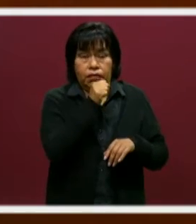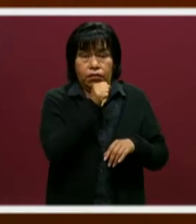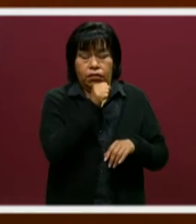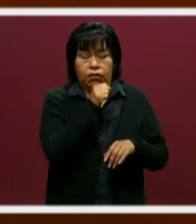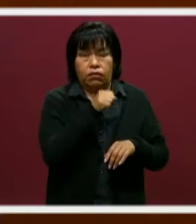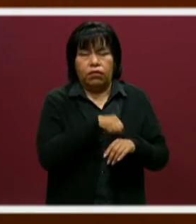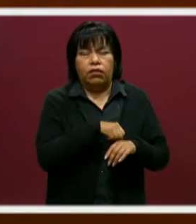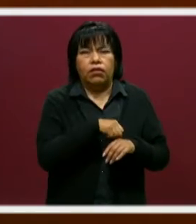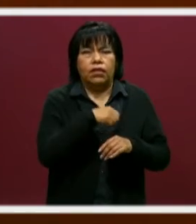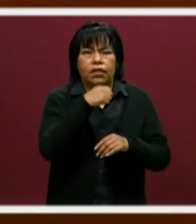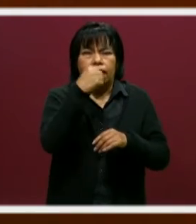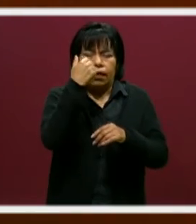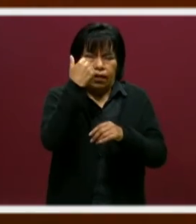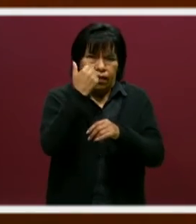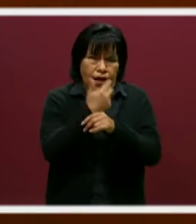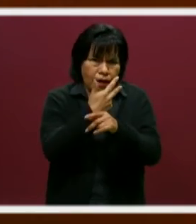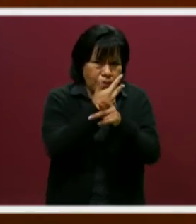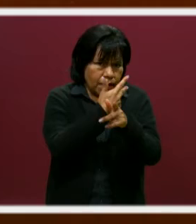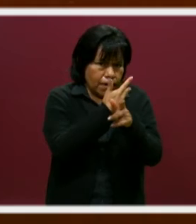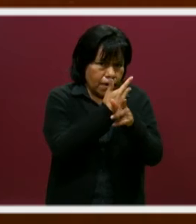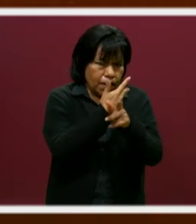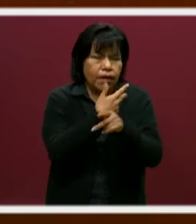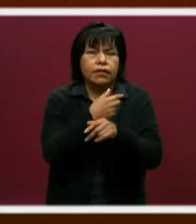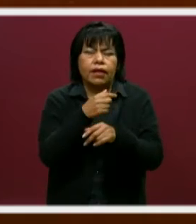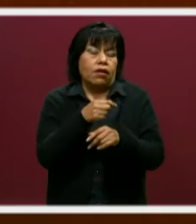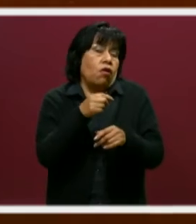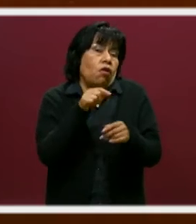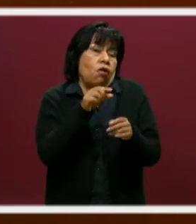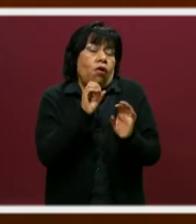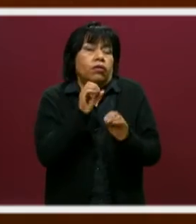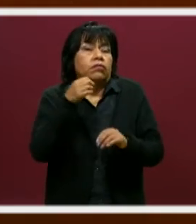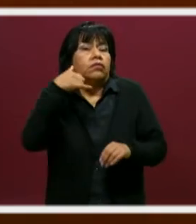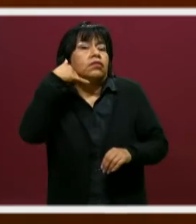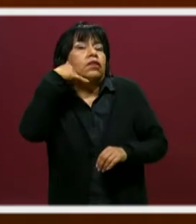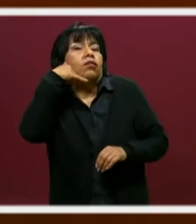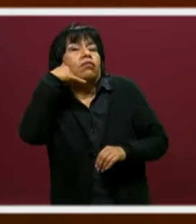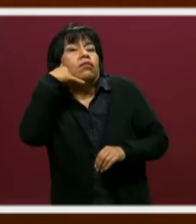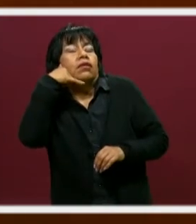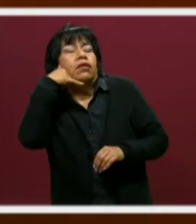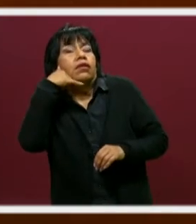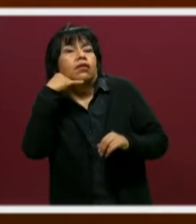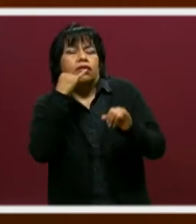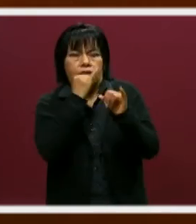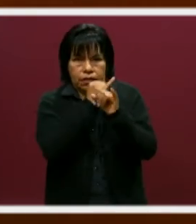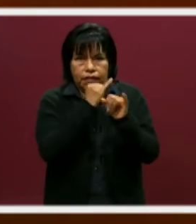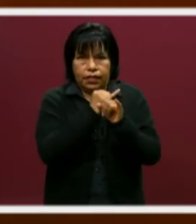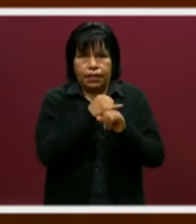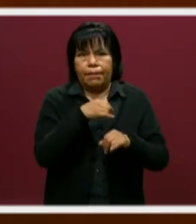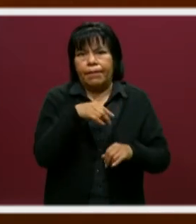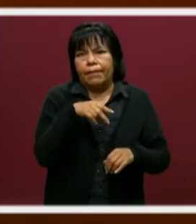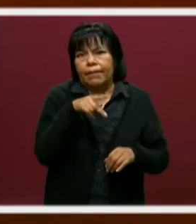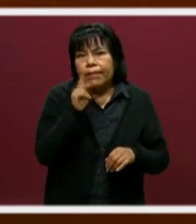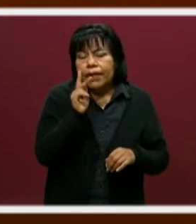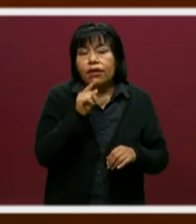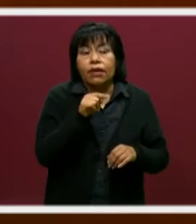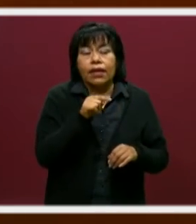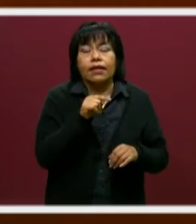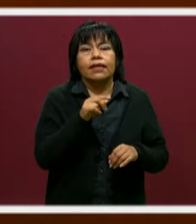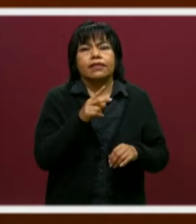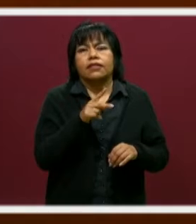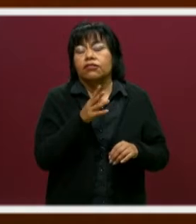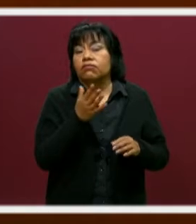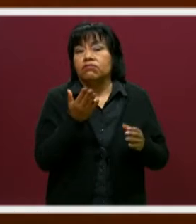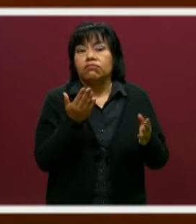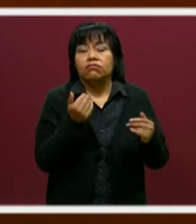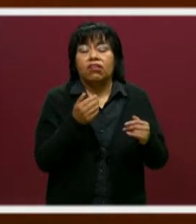y pues de igual manera también pueden contar con el celular, que tenga acceso a internet. Sin embargo, bueno, pues aquí si es que no